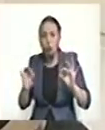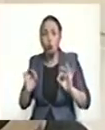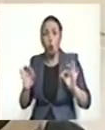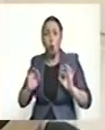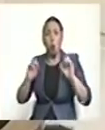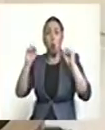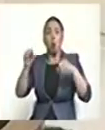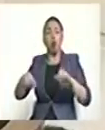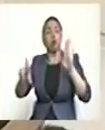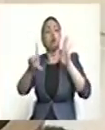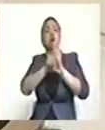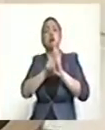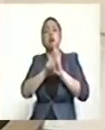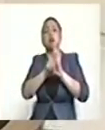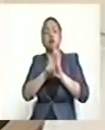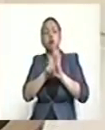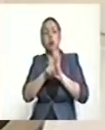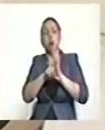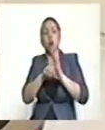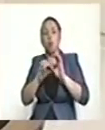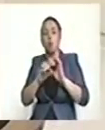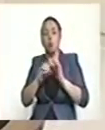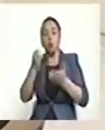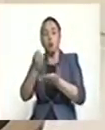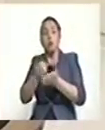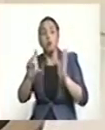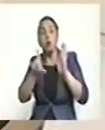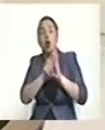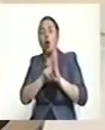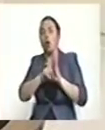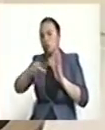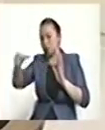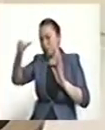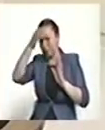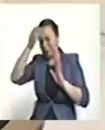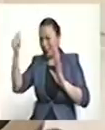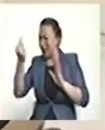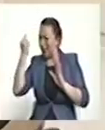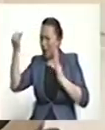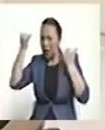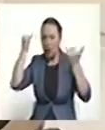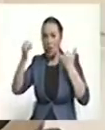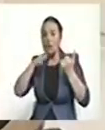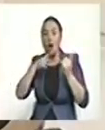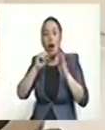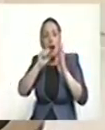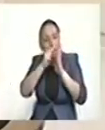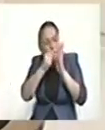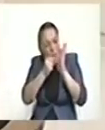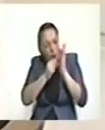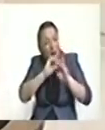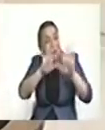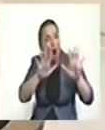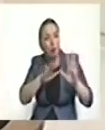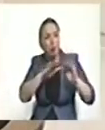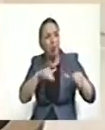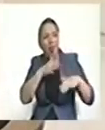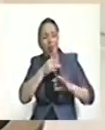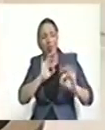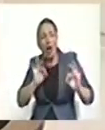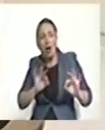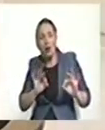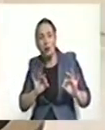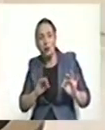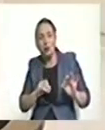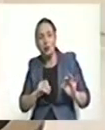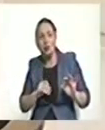jurisprudencias que se basen en bastantes conceptos generales sin tener que precisar. Y quiero decir otra cosa,